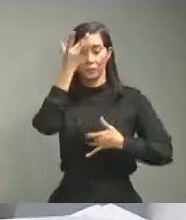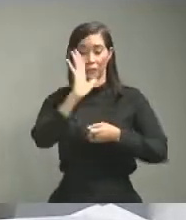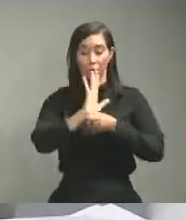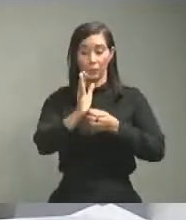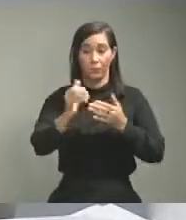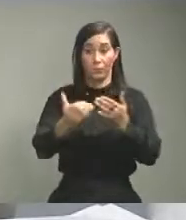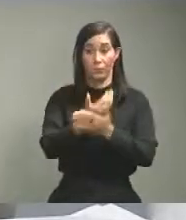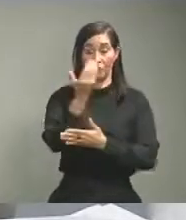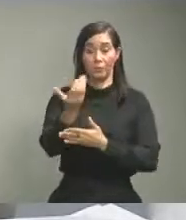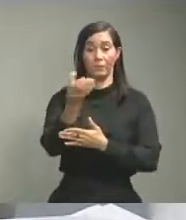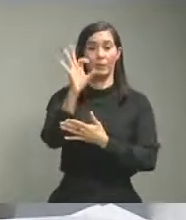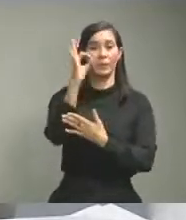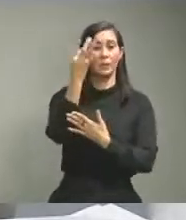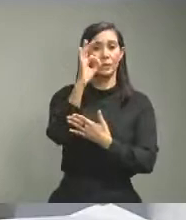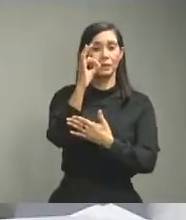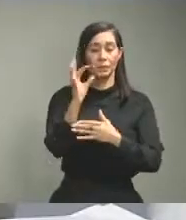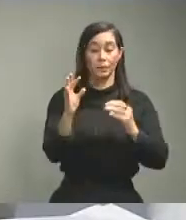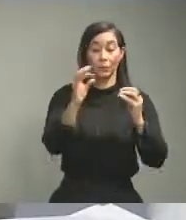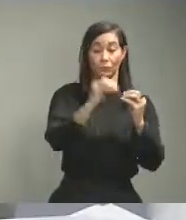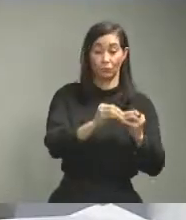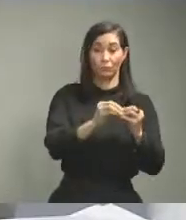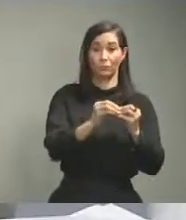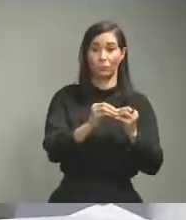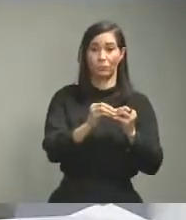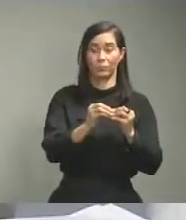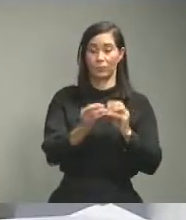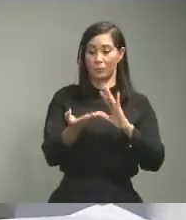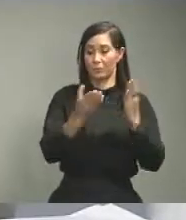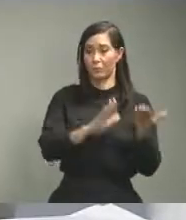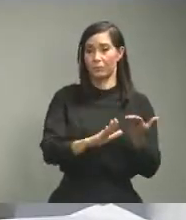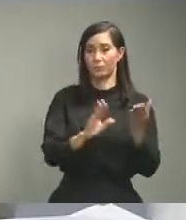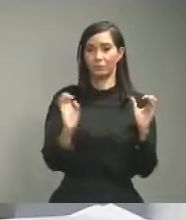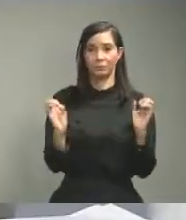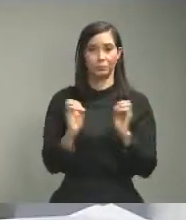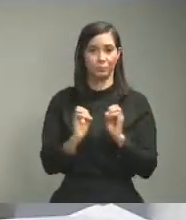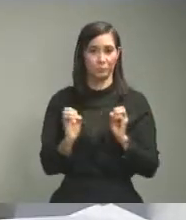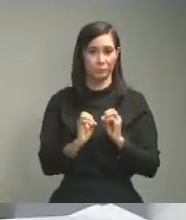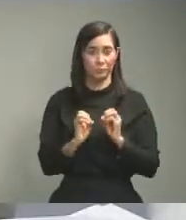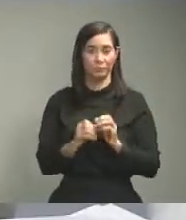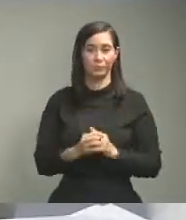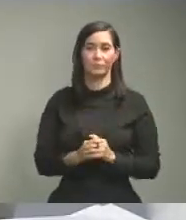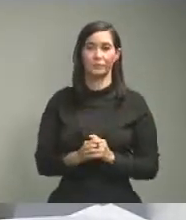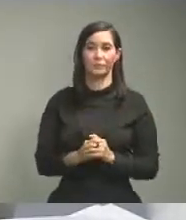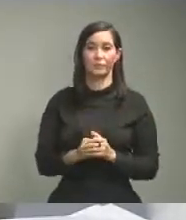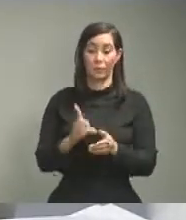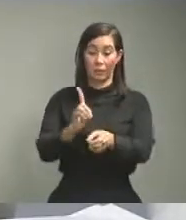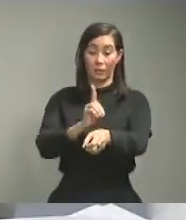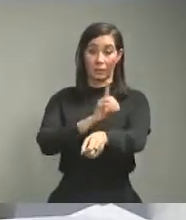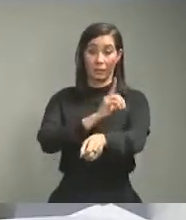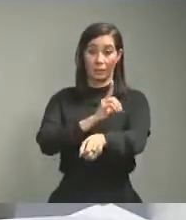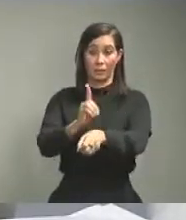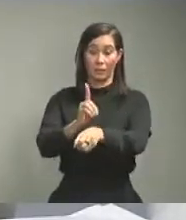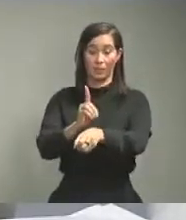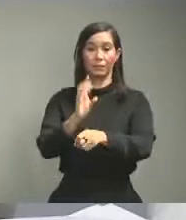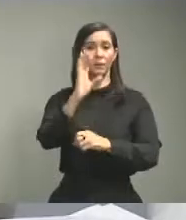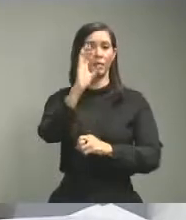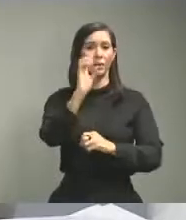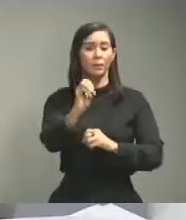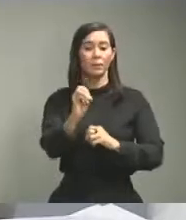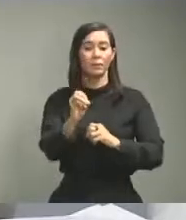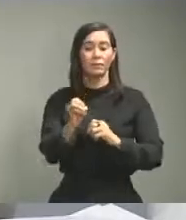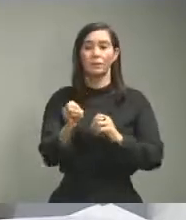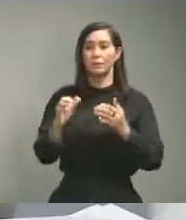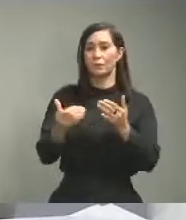19 acumulados 0 fallecimientos Dajabón Dajabón casos